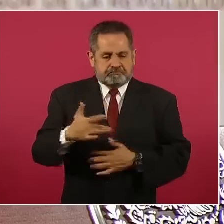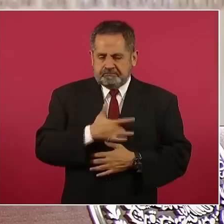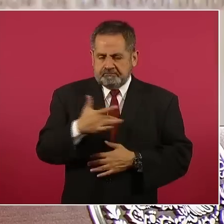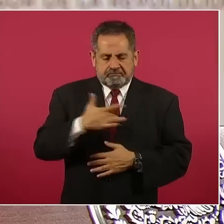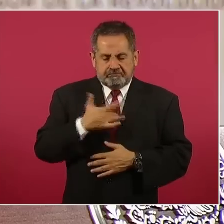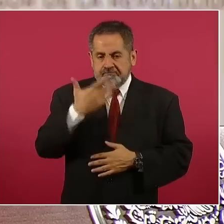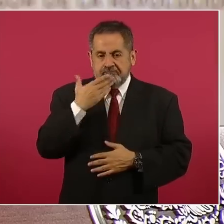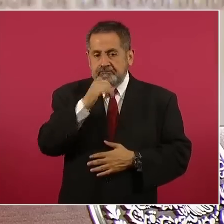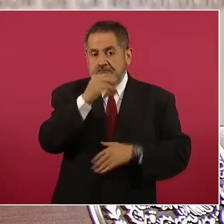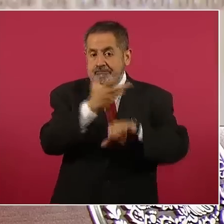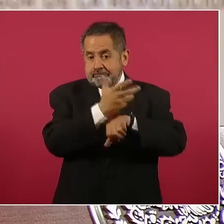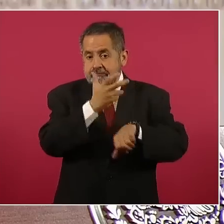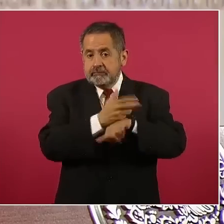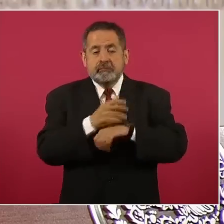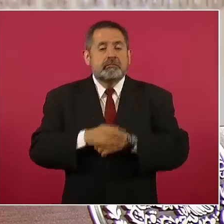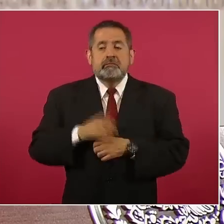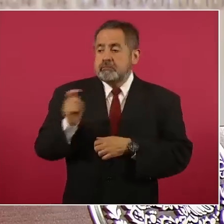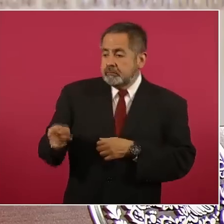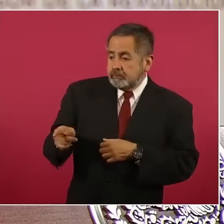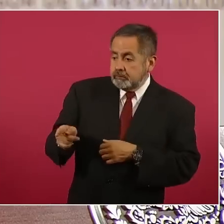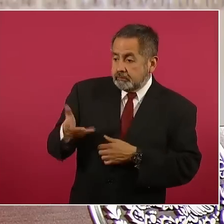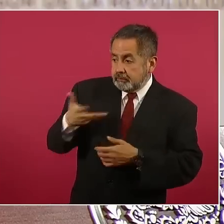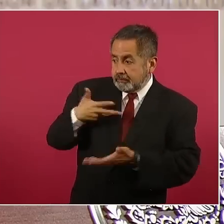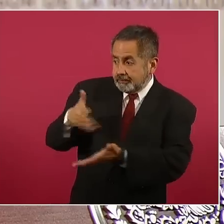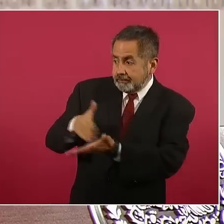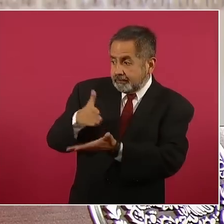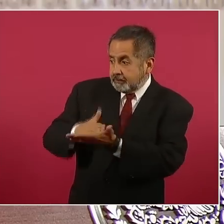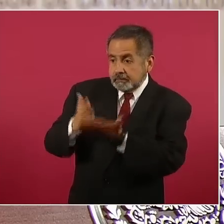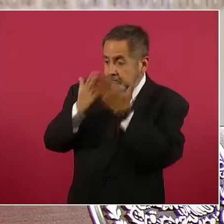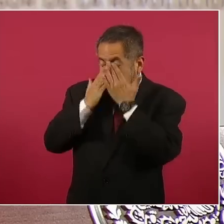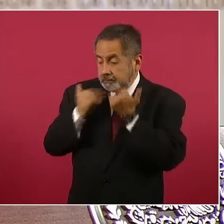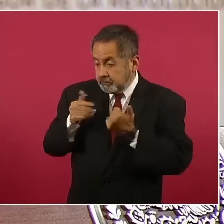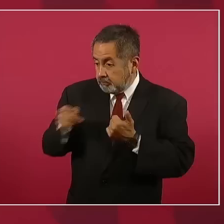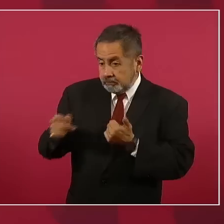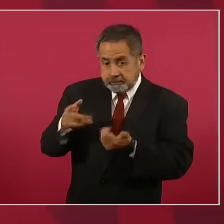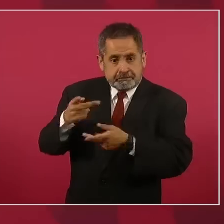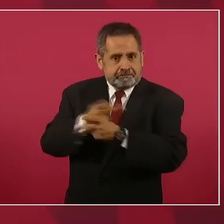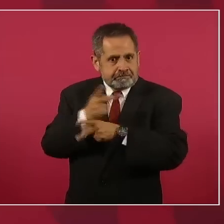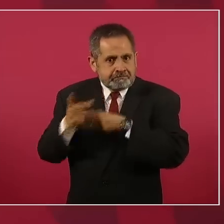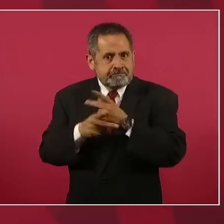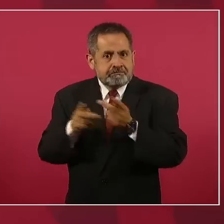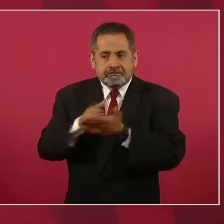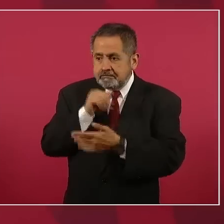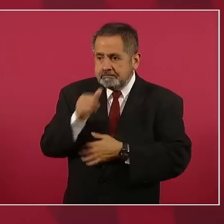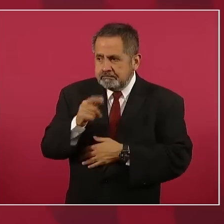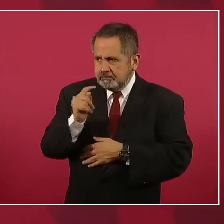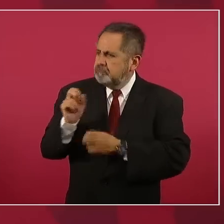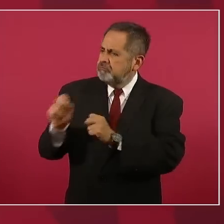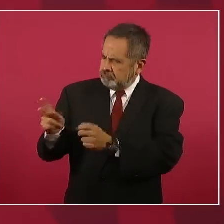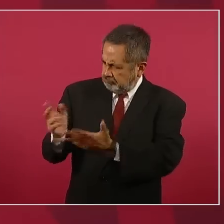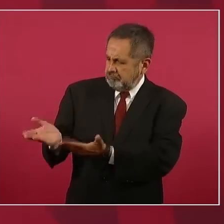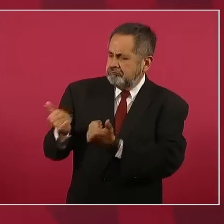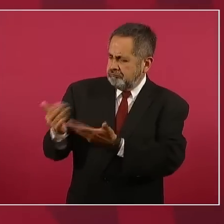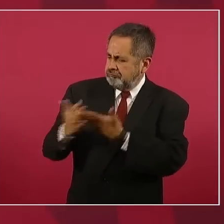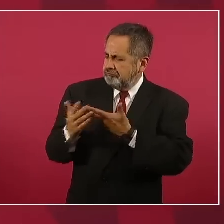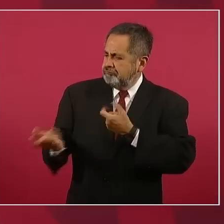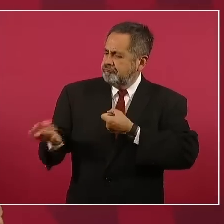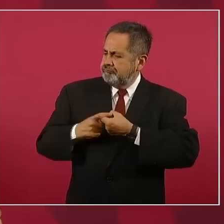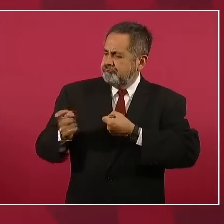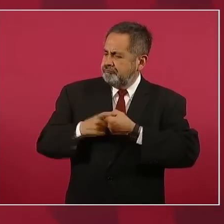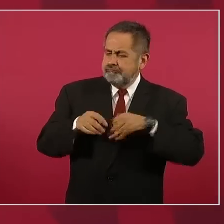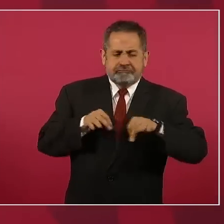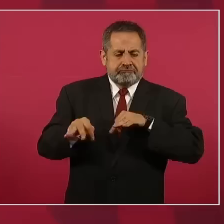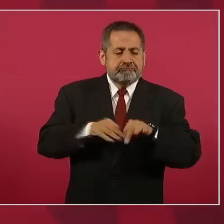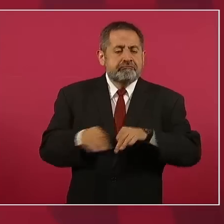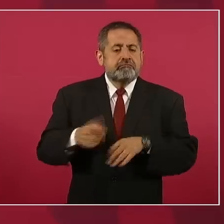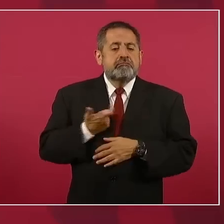que prefieren tener indocumentados porque les pagan menos, porque los